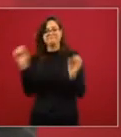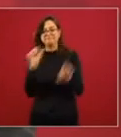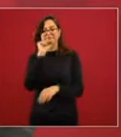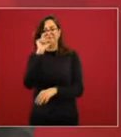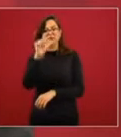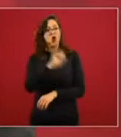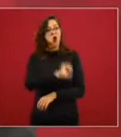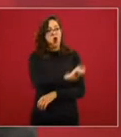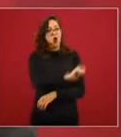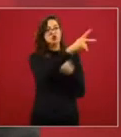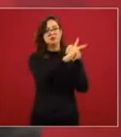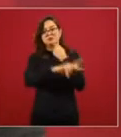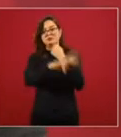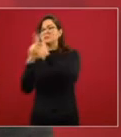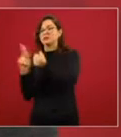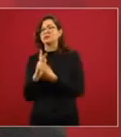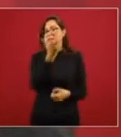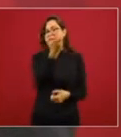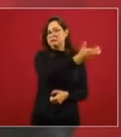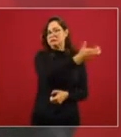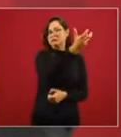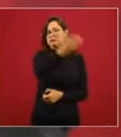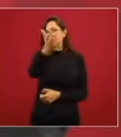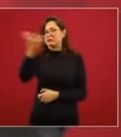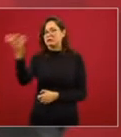que se fueron